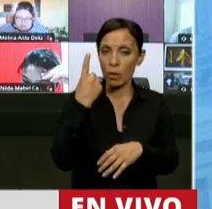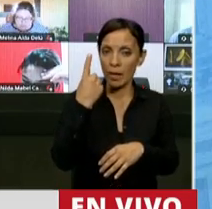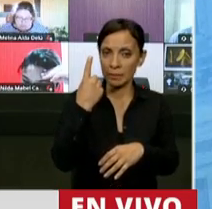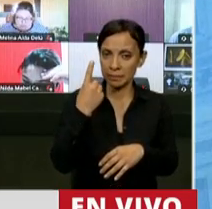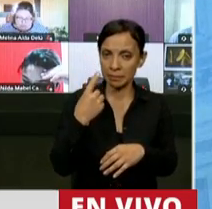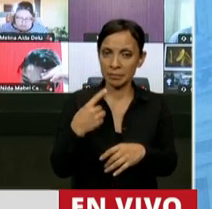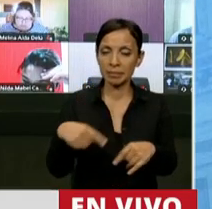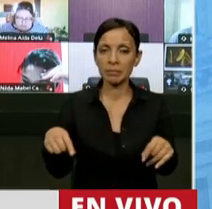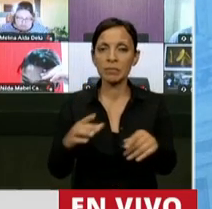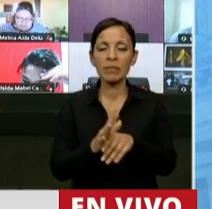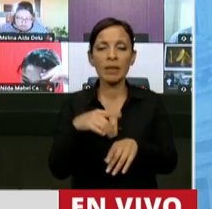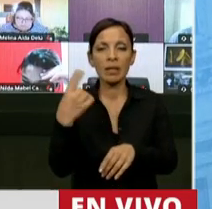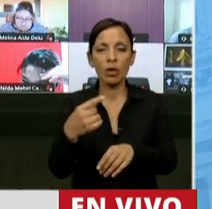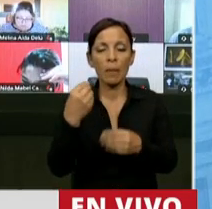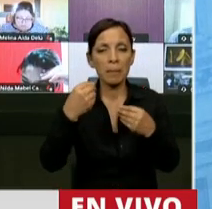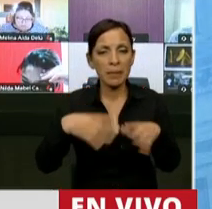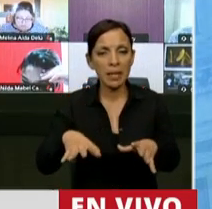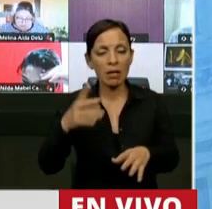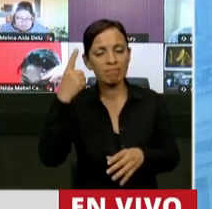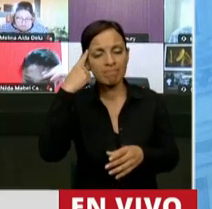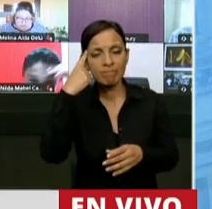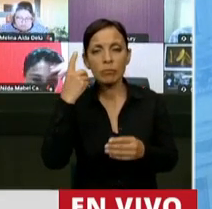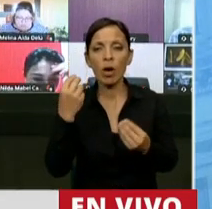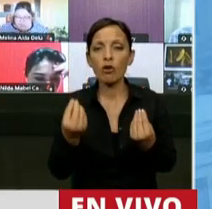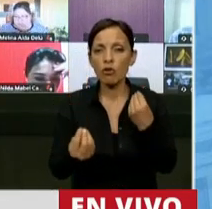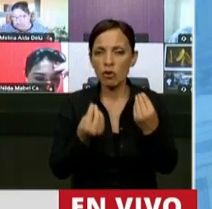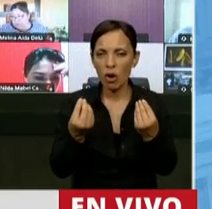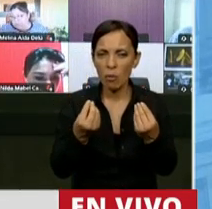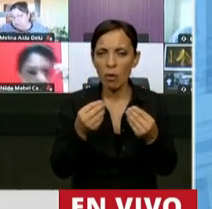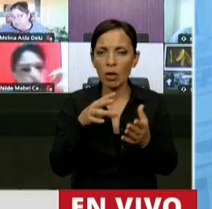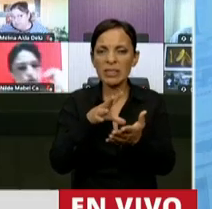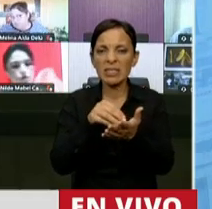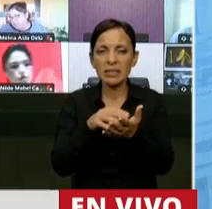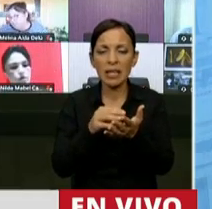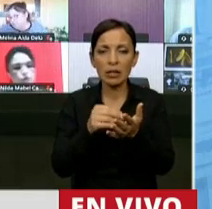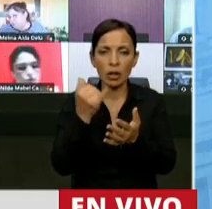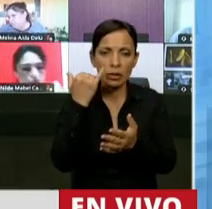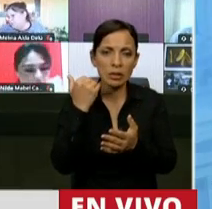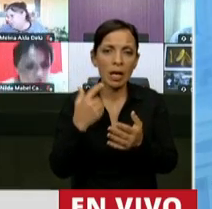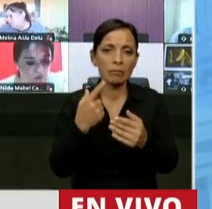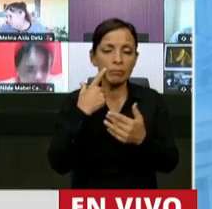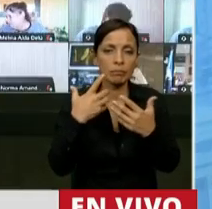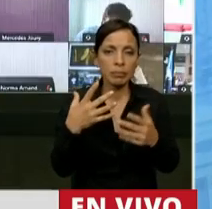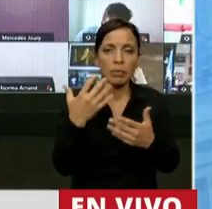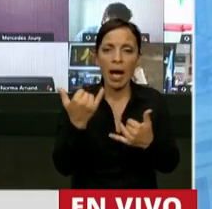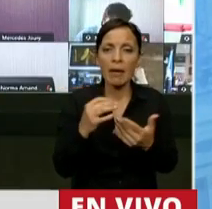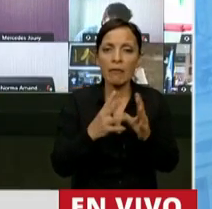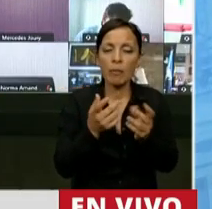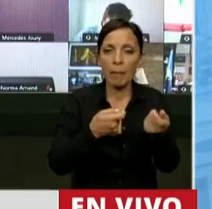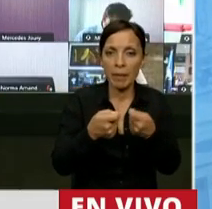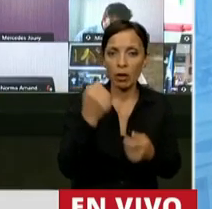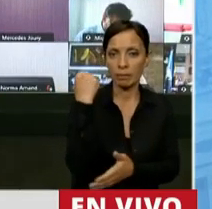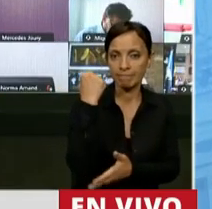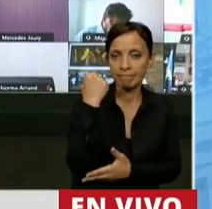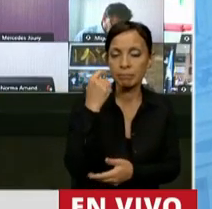que están poniendo en práctica es ver cómo los territorios de vanguardia pueden tener mejor comportamiento económico para llevar adelante